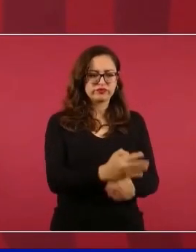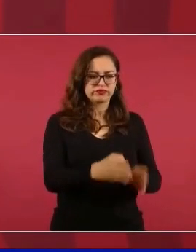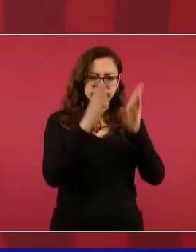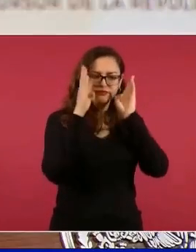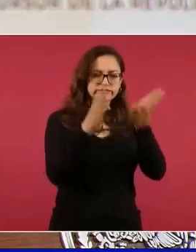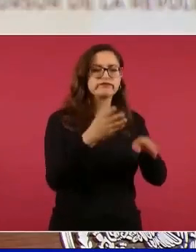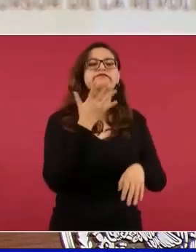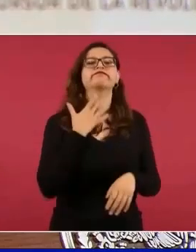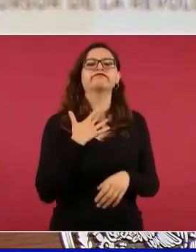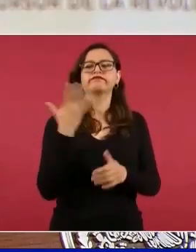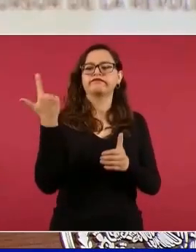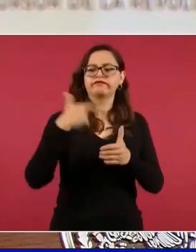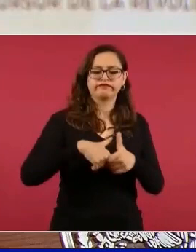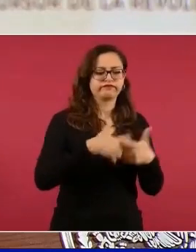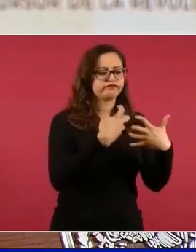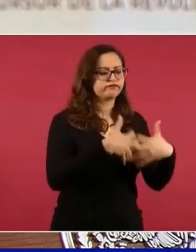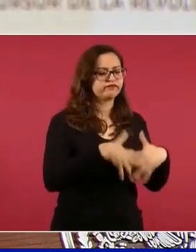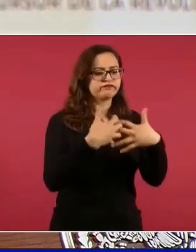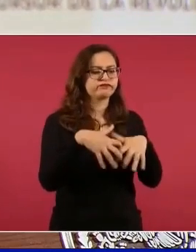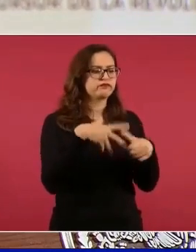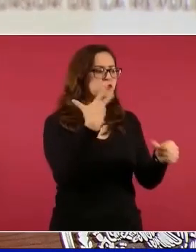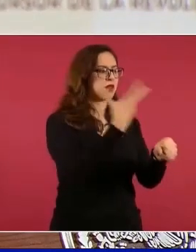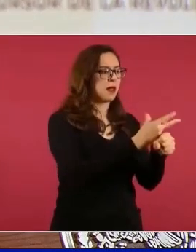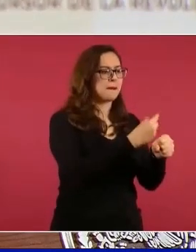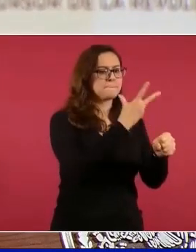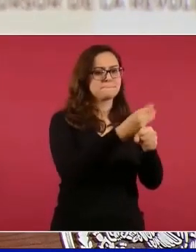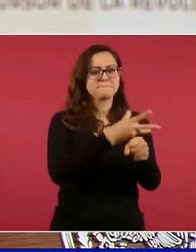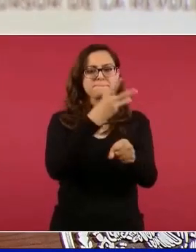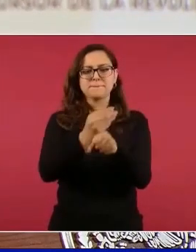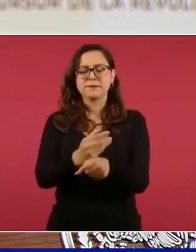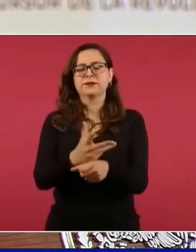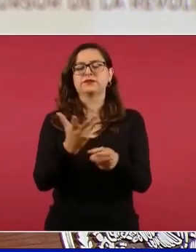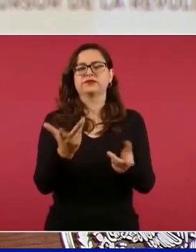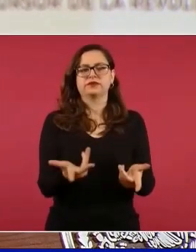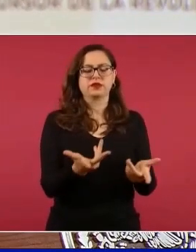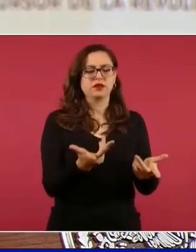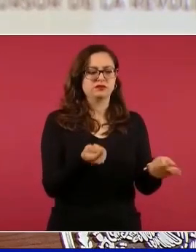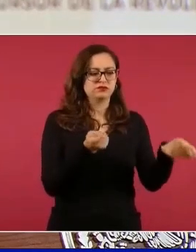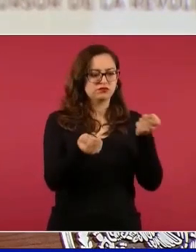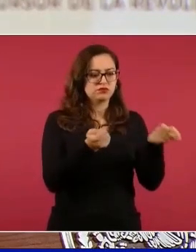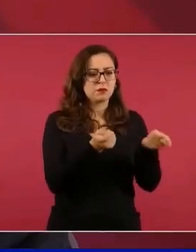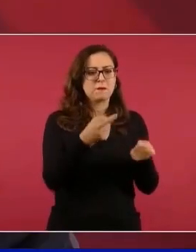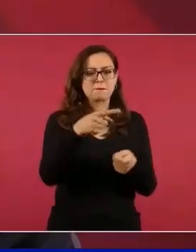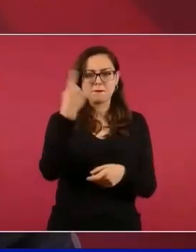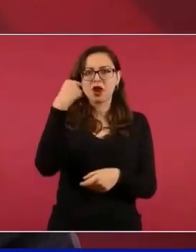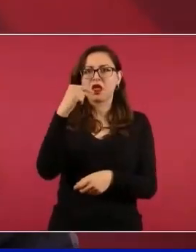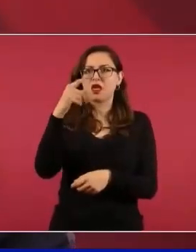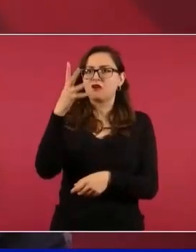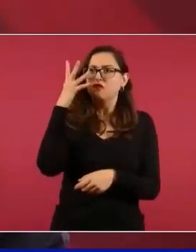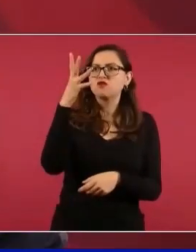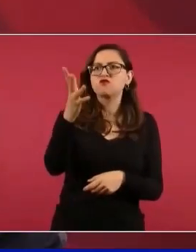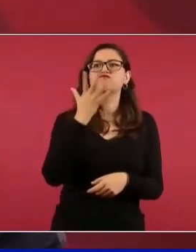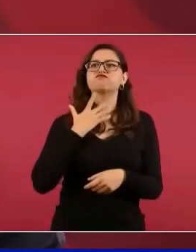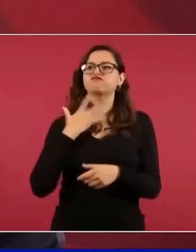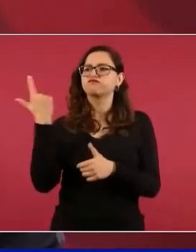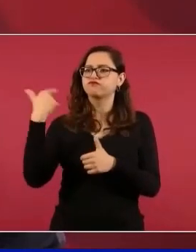en gasolines, en gasolines, diésel, que no aumente el precio de las gasolinas, del diésel.